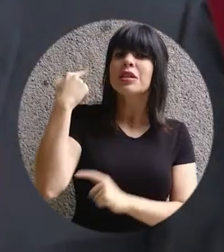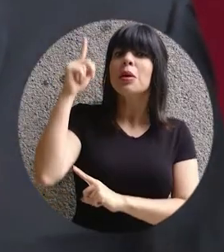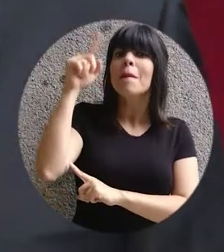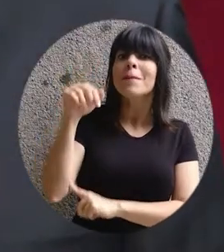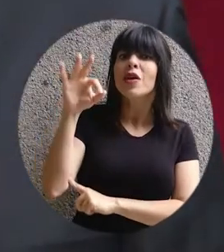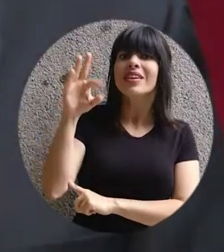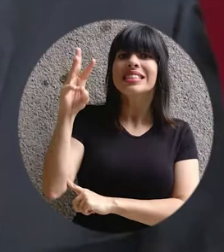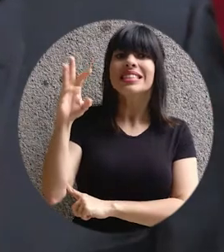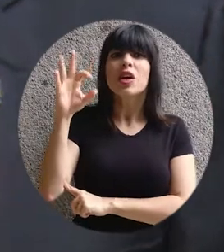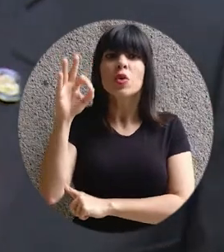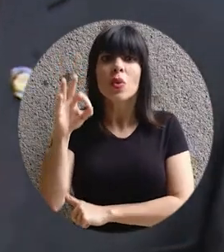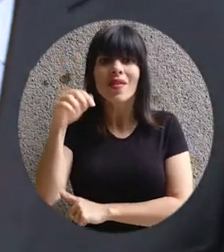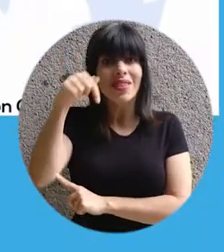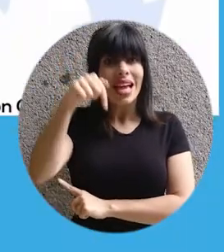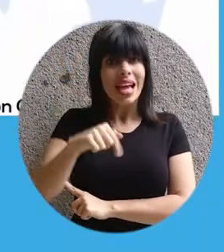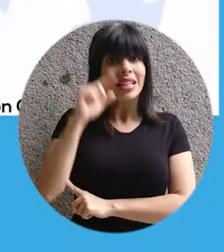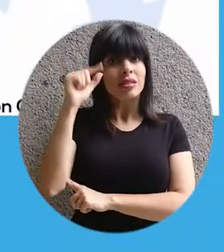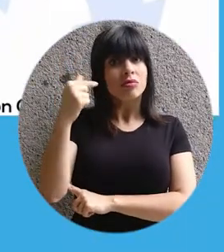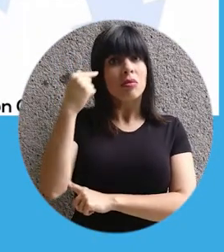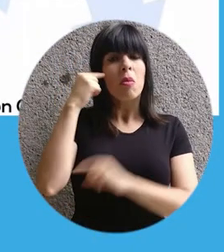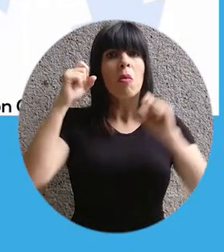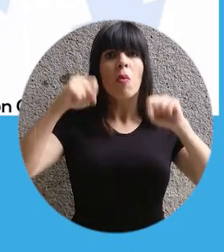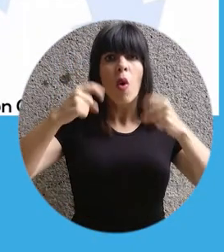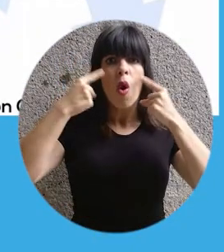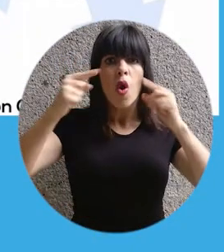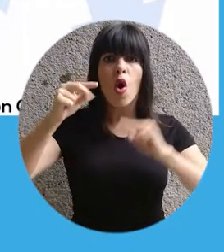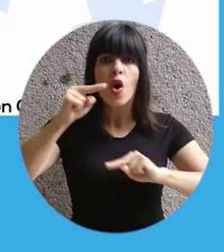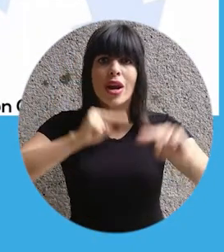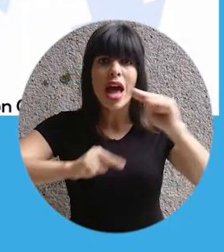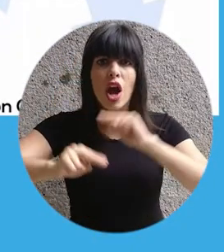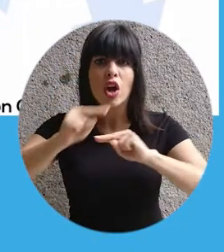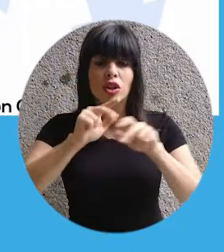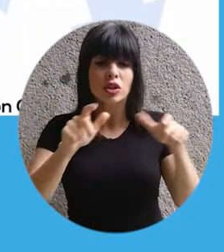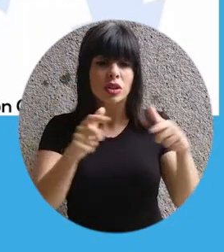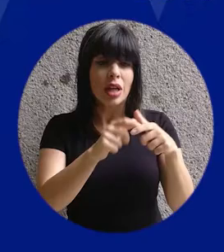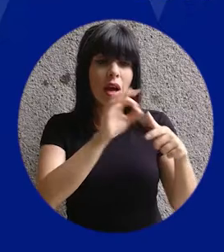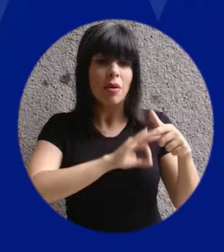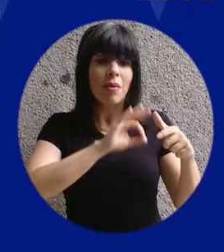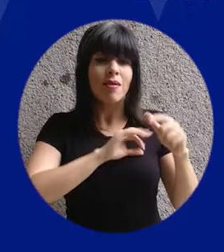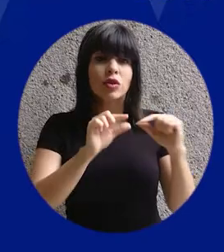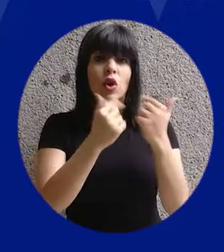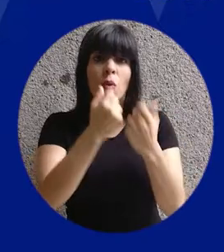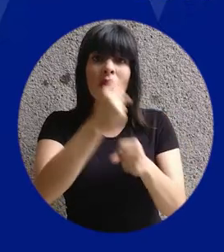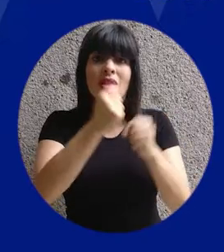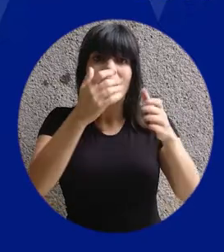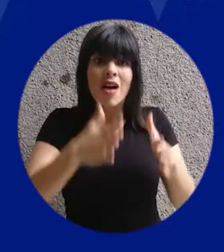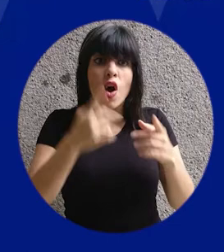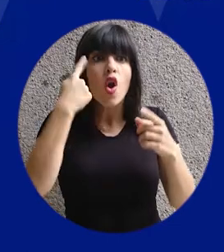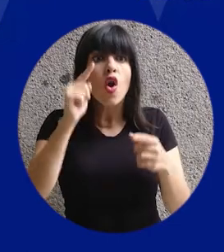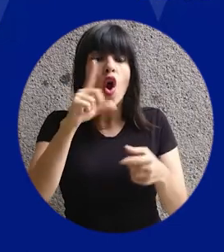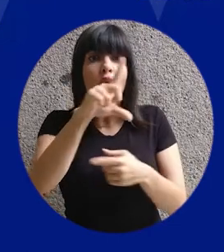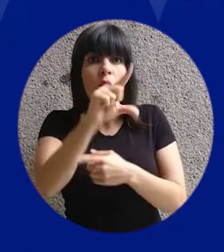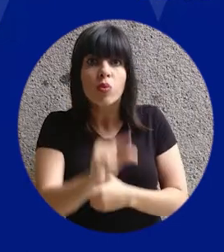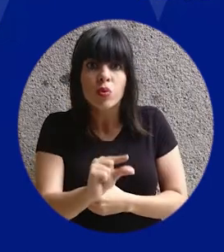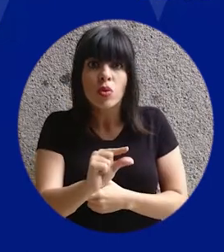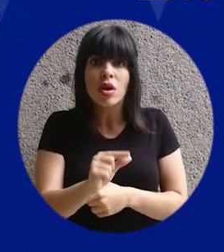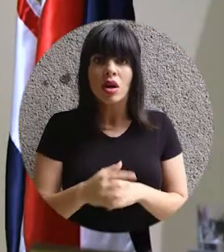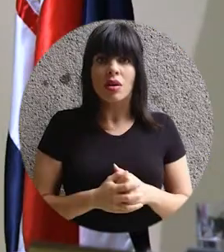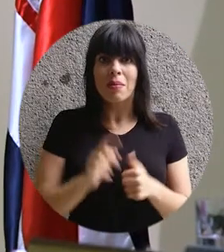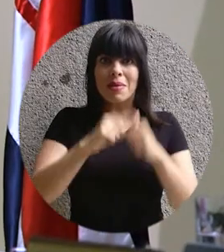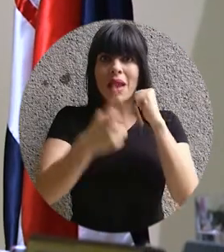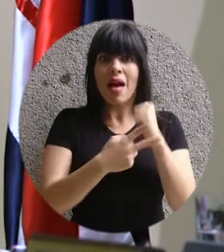esta administración fue capaz de negociar a la baja las convenciones colectivas? ¿Cómo decir que no ha habido cambio